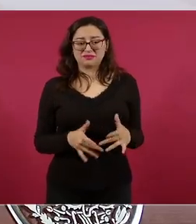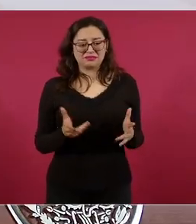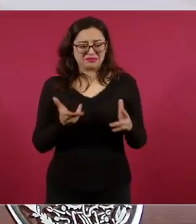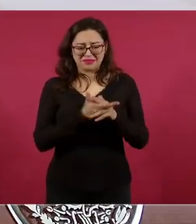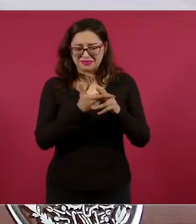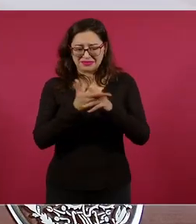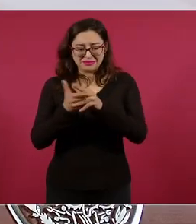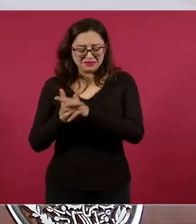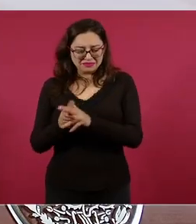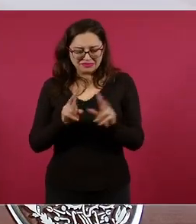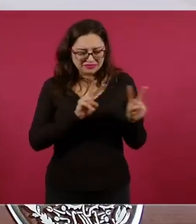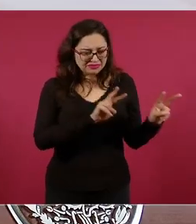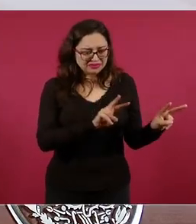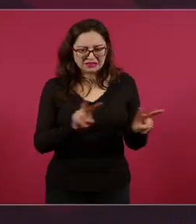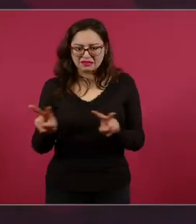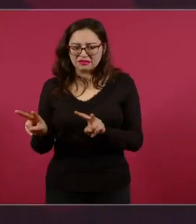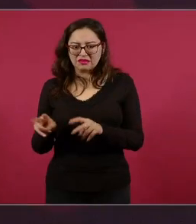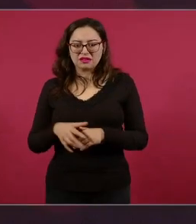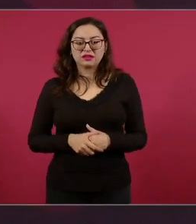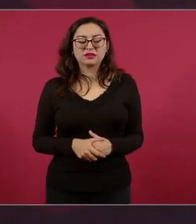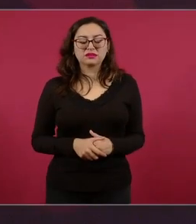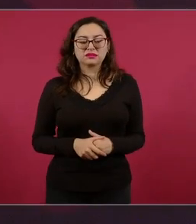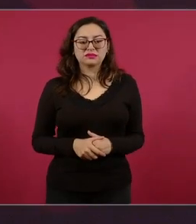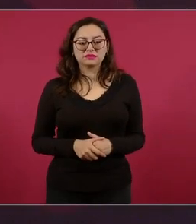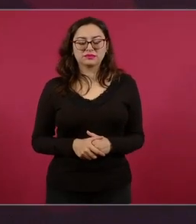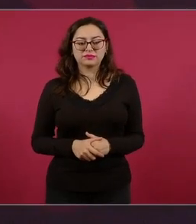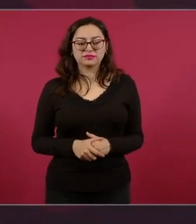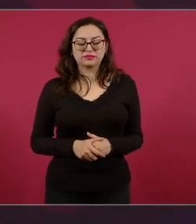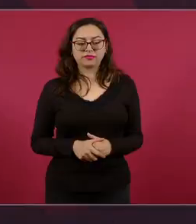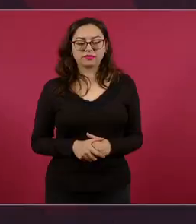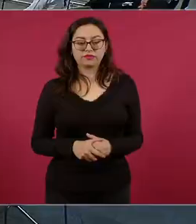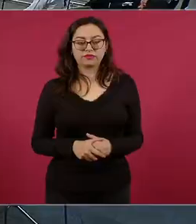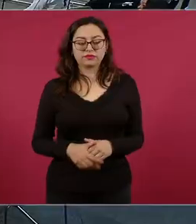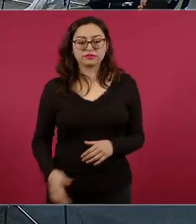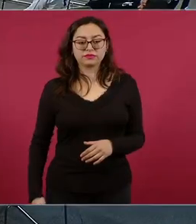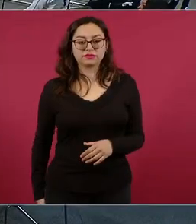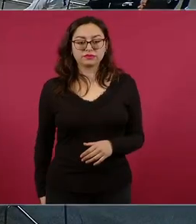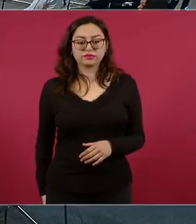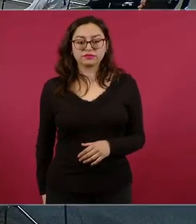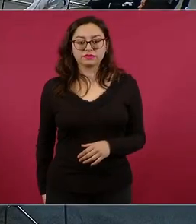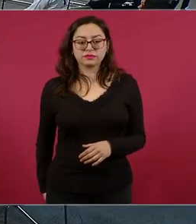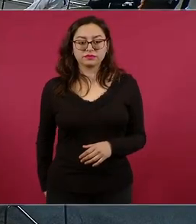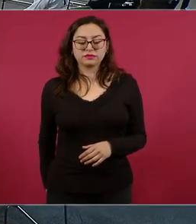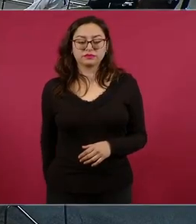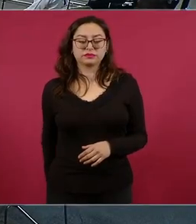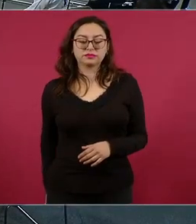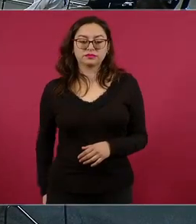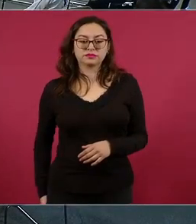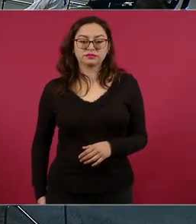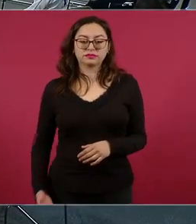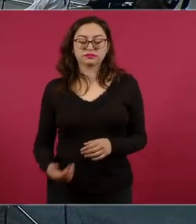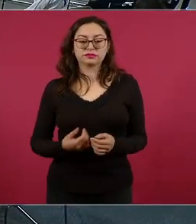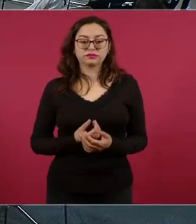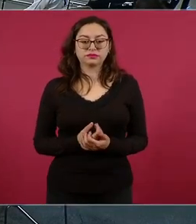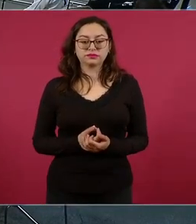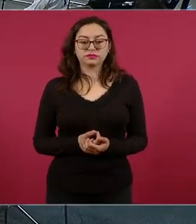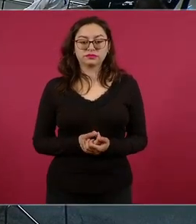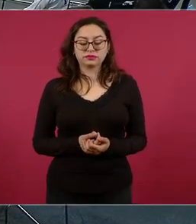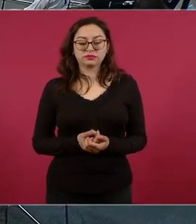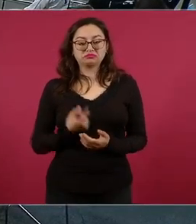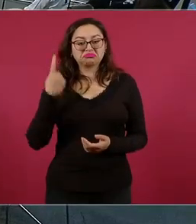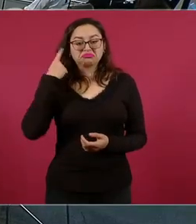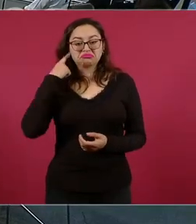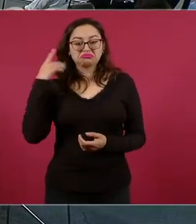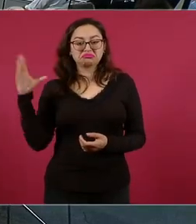homicidios pero en esta acción presidente de algunos empresarios en Nuevo Laredo y